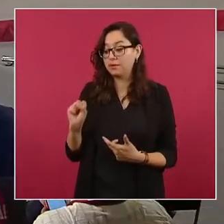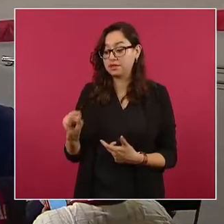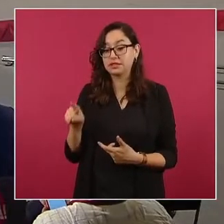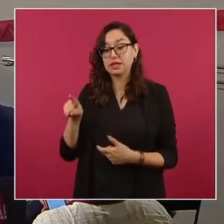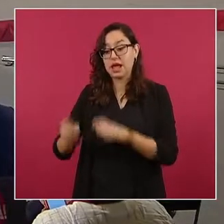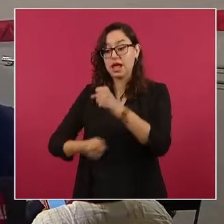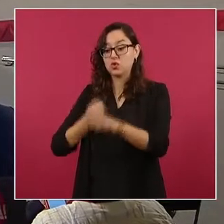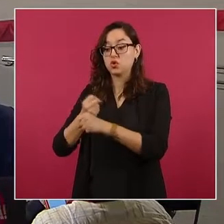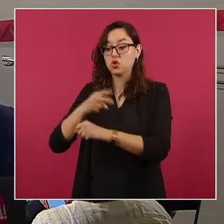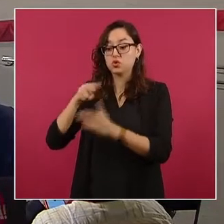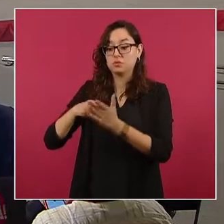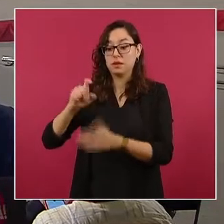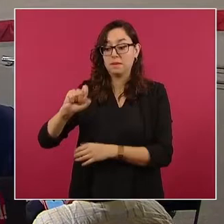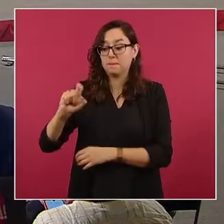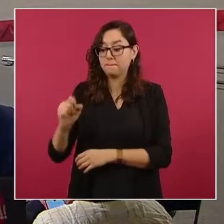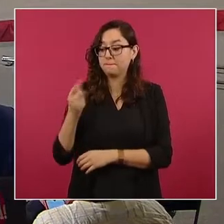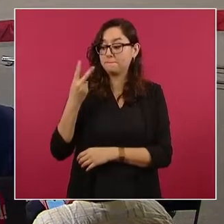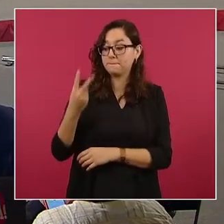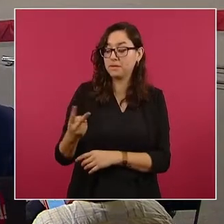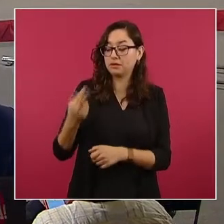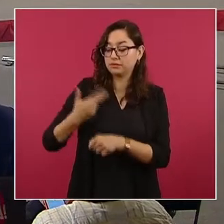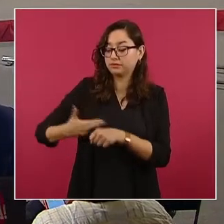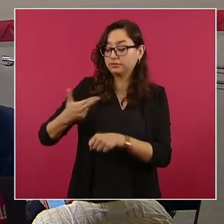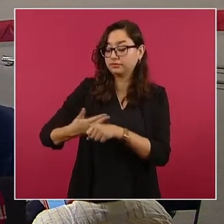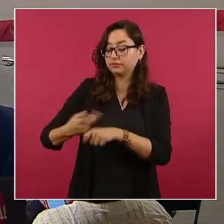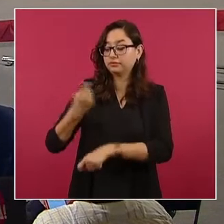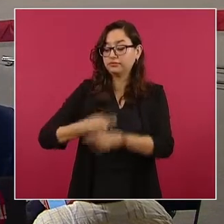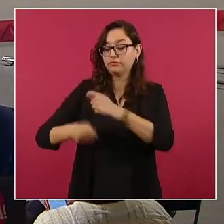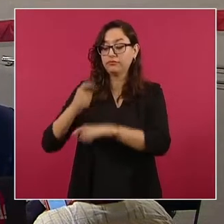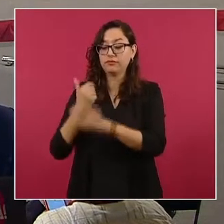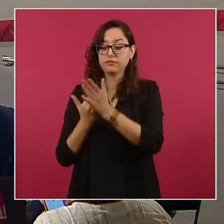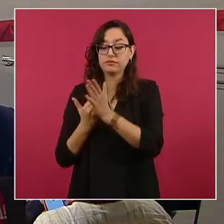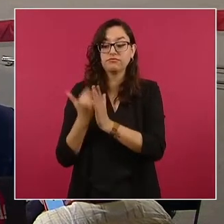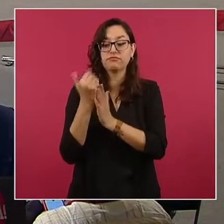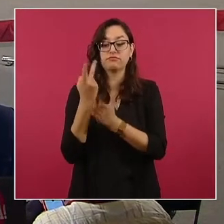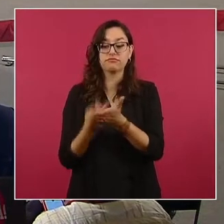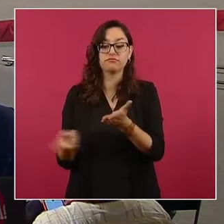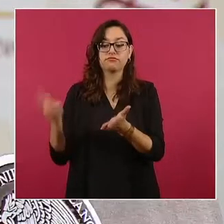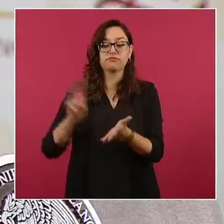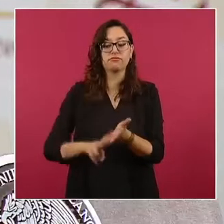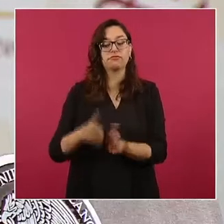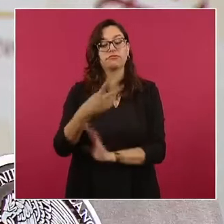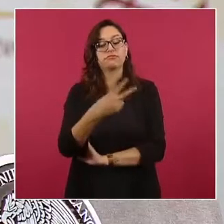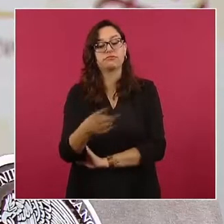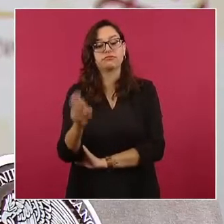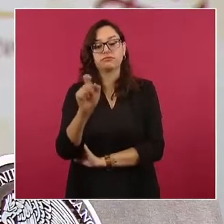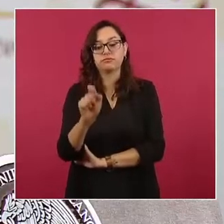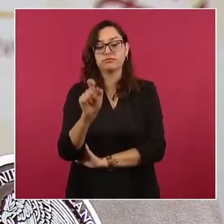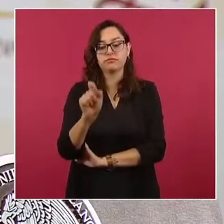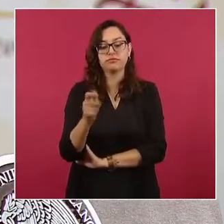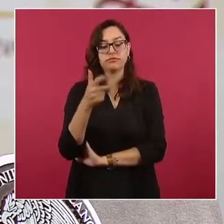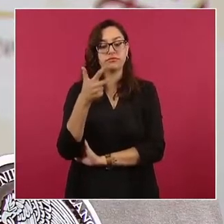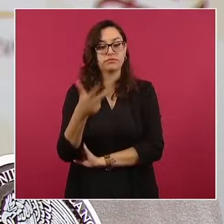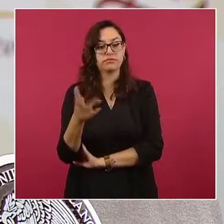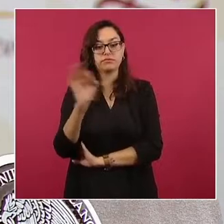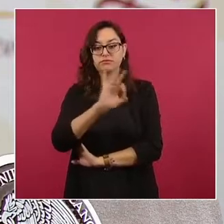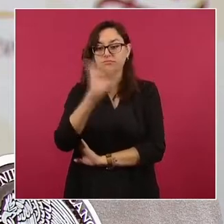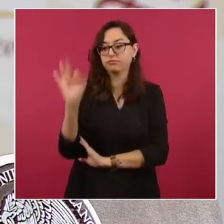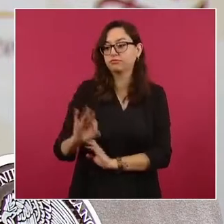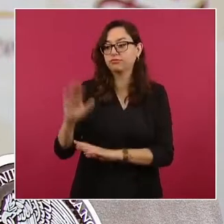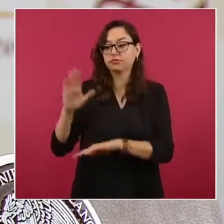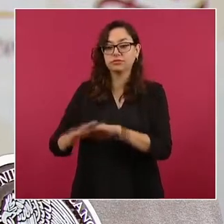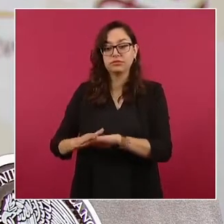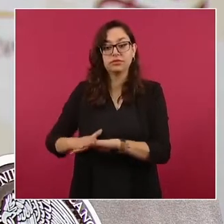representan un aumento, fíjese bien, del 228 por ciento respecto a lo